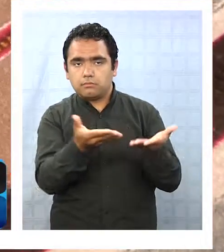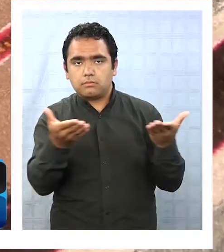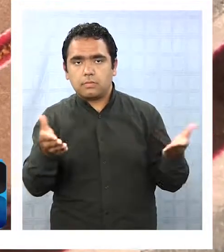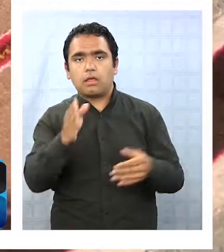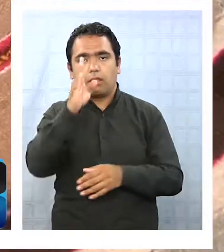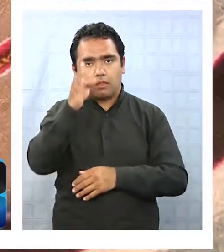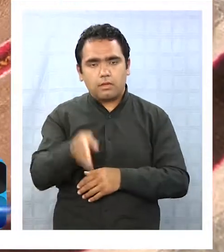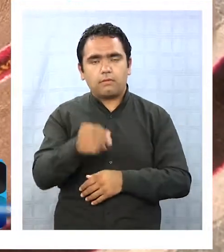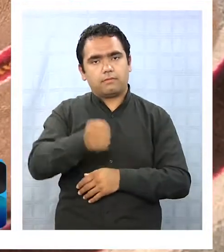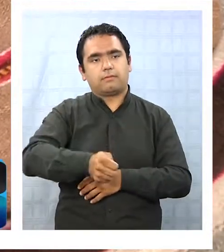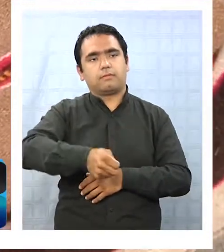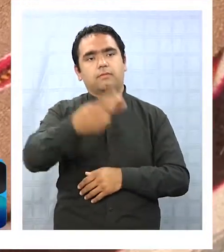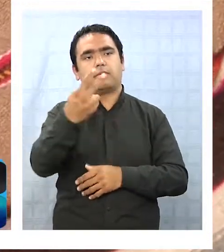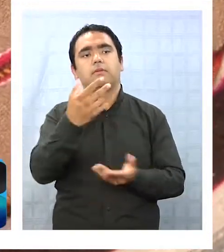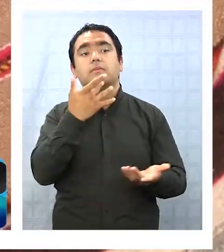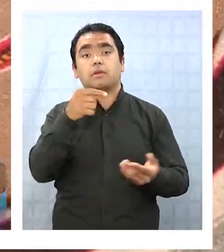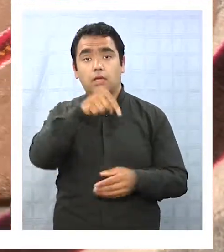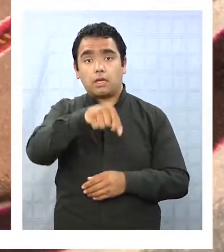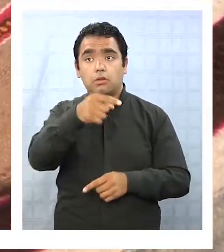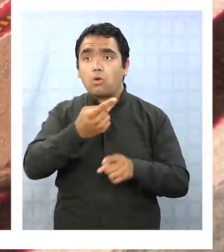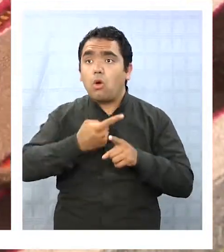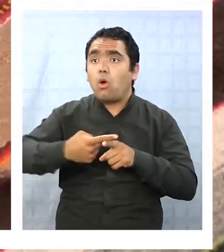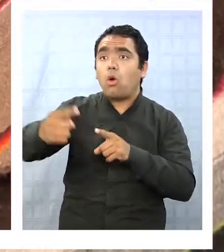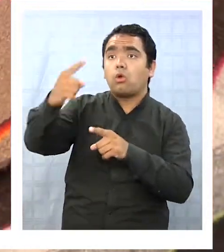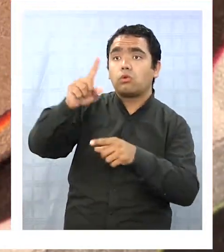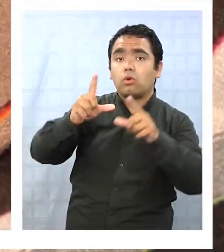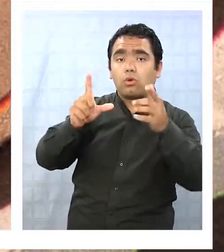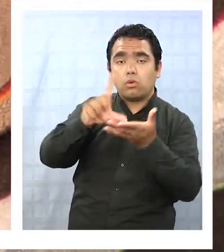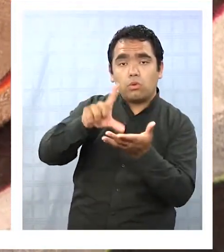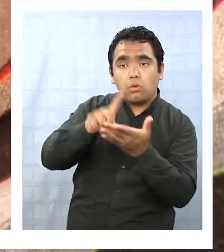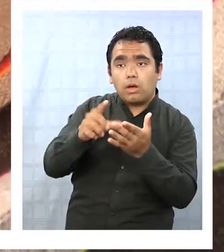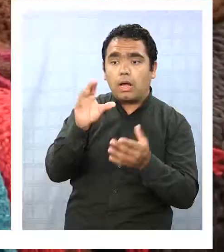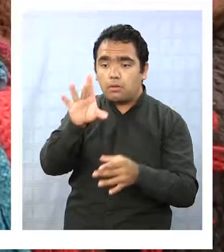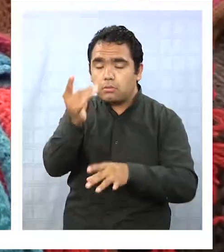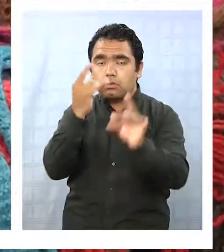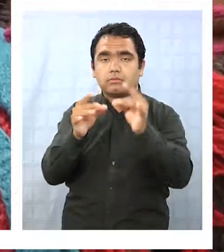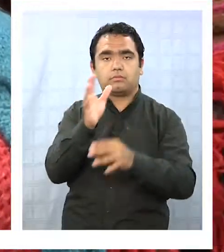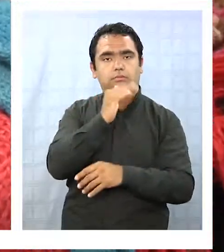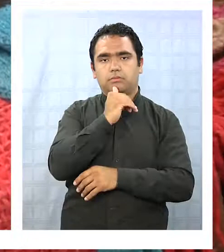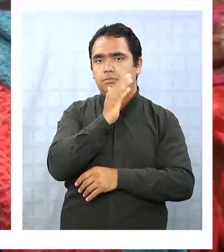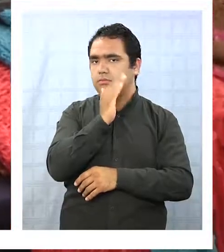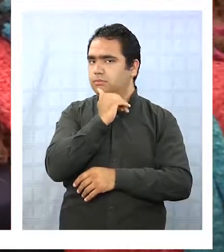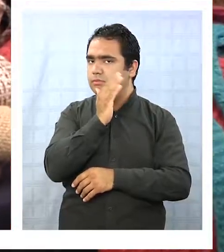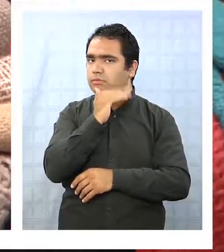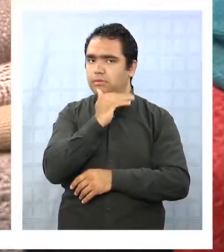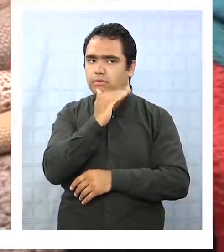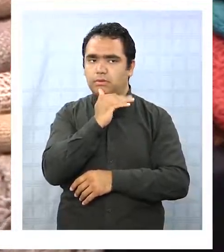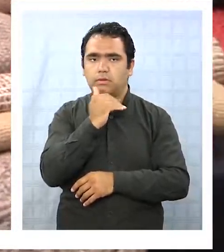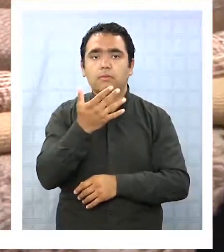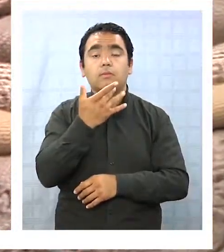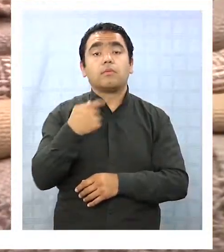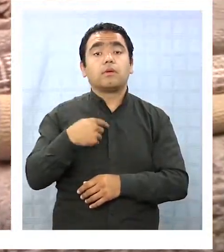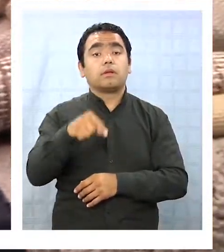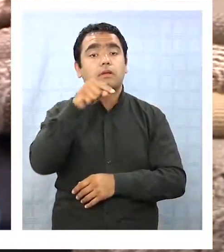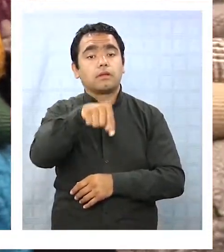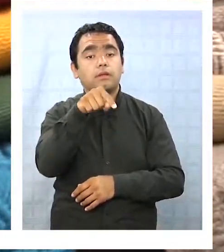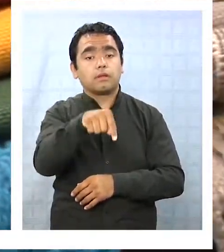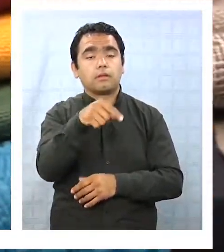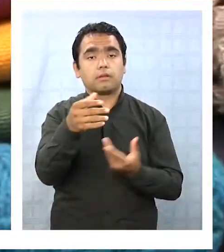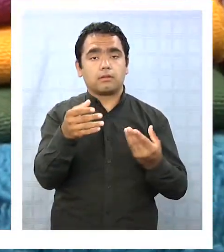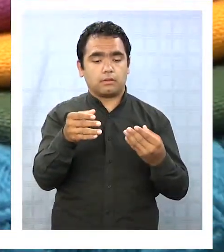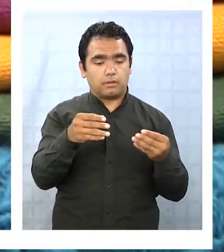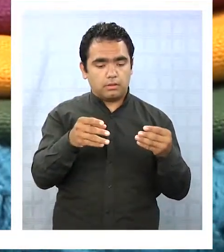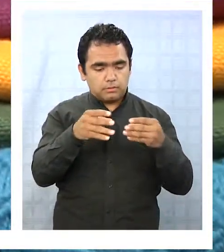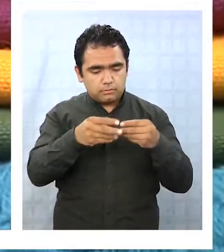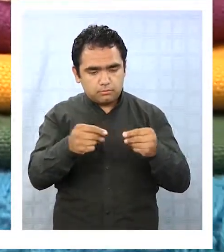hay que poner en valor, porque esto no lo vas a encontrar en otro lugar ni en otro sector de Chile. Porque el textil, como lo dice,